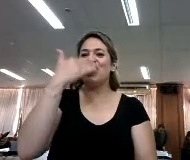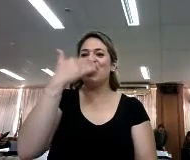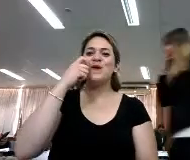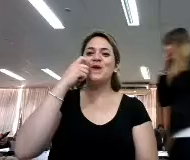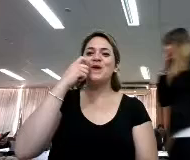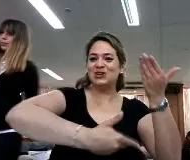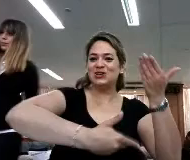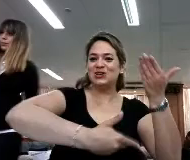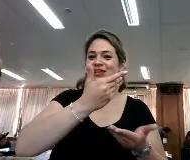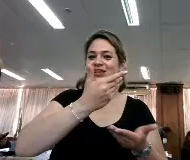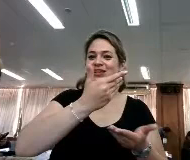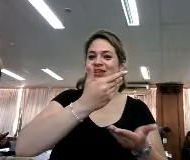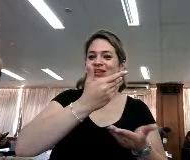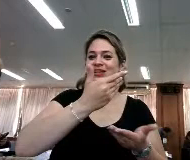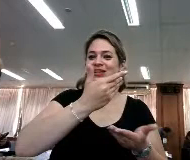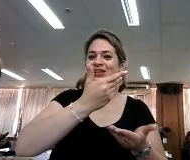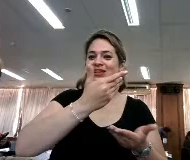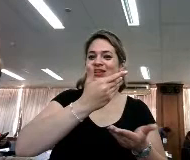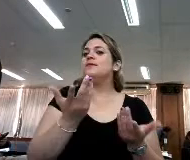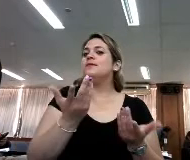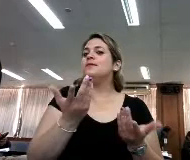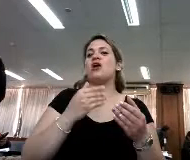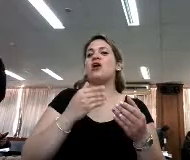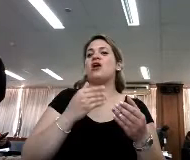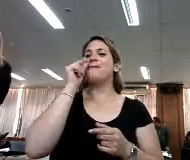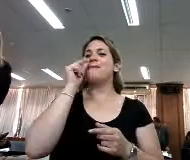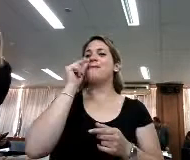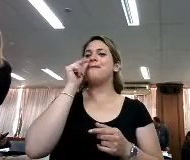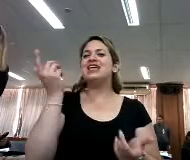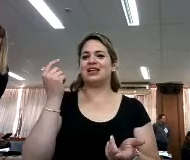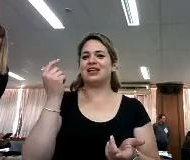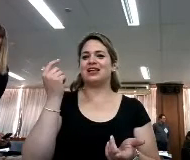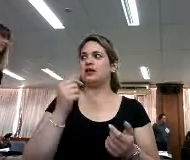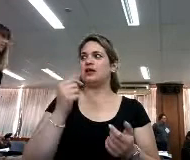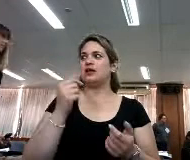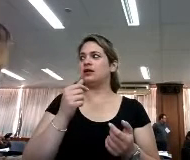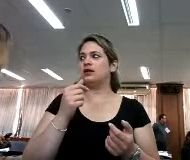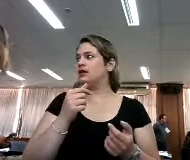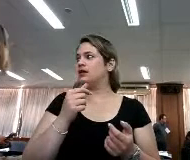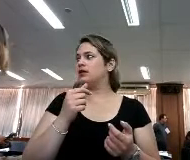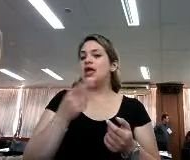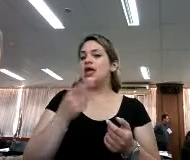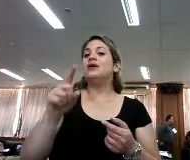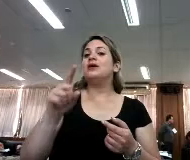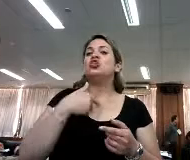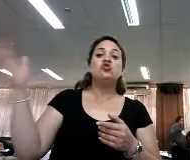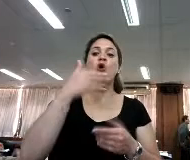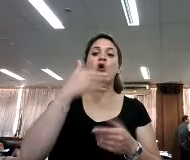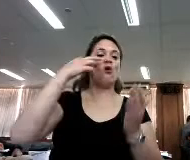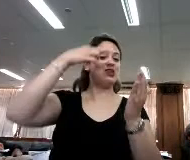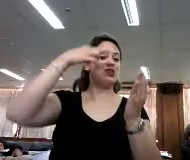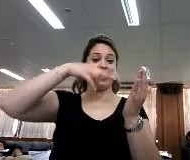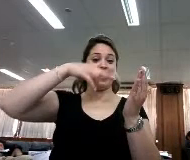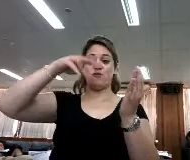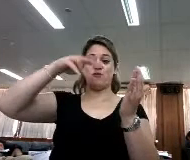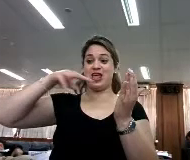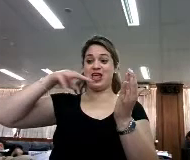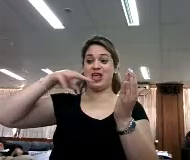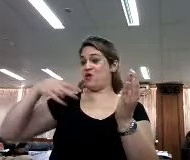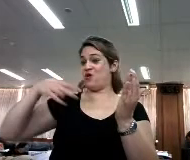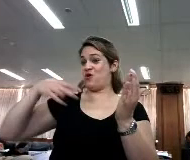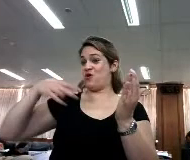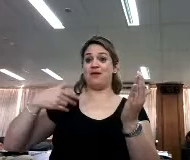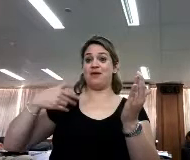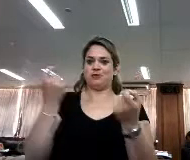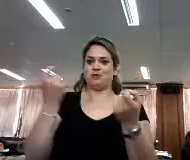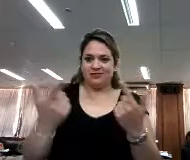campañas políticas pensadas, instrumentación política pensada, pero todos estamos leyendo y le damos crédito porque aparece